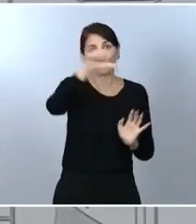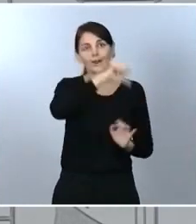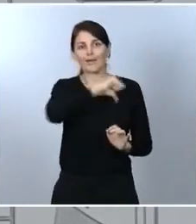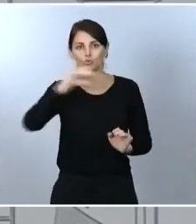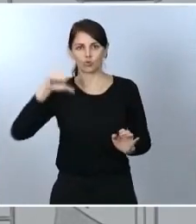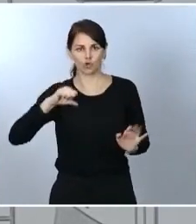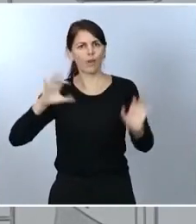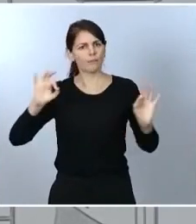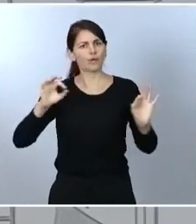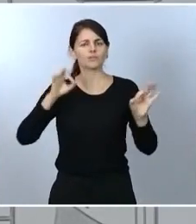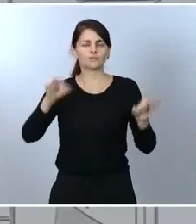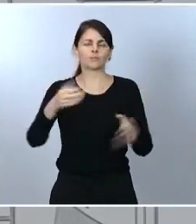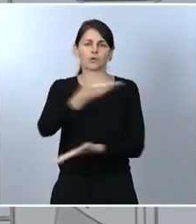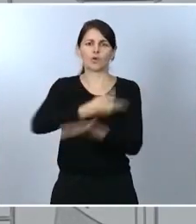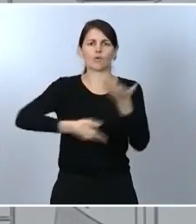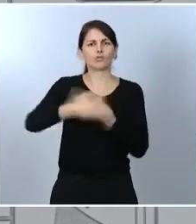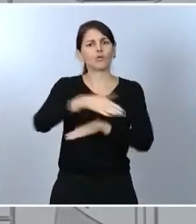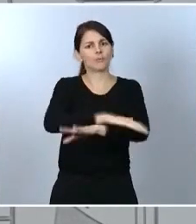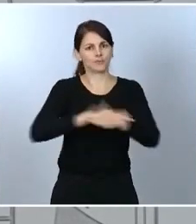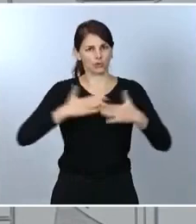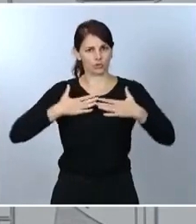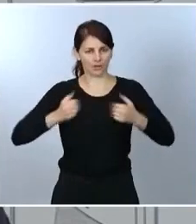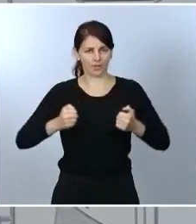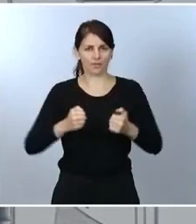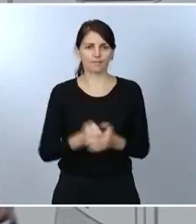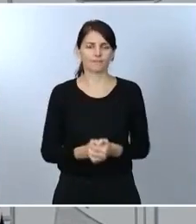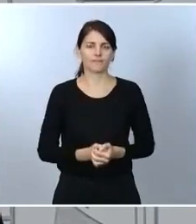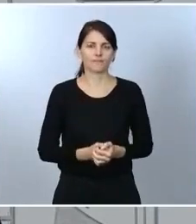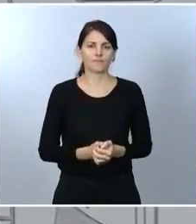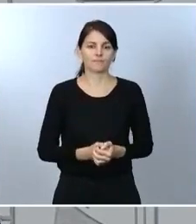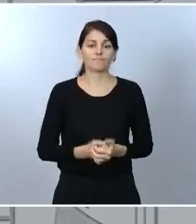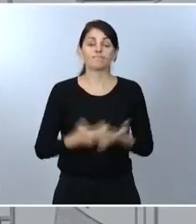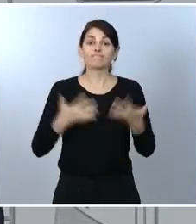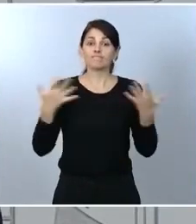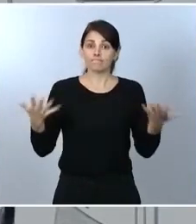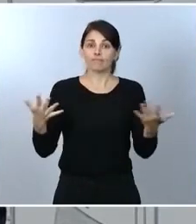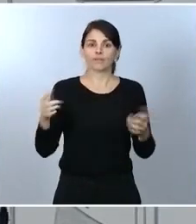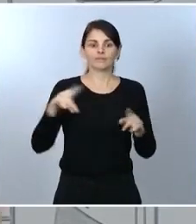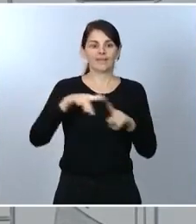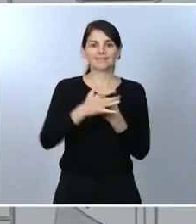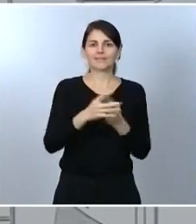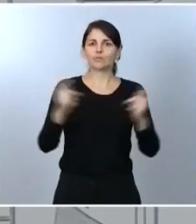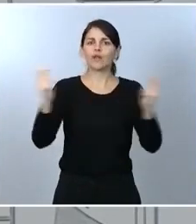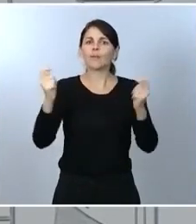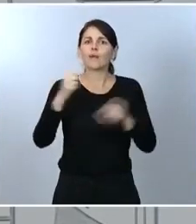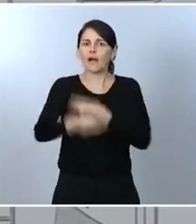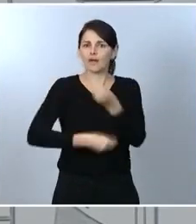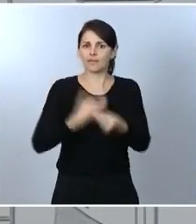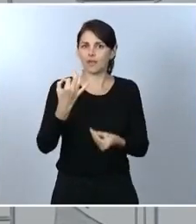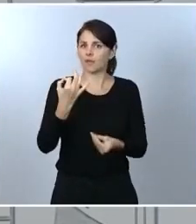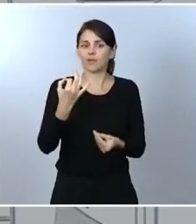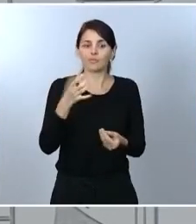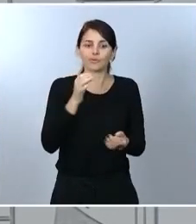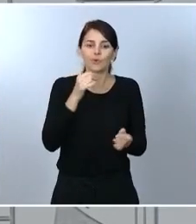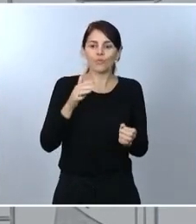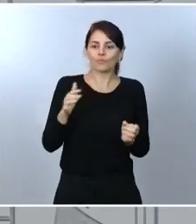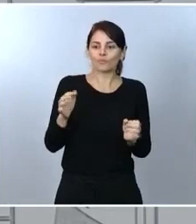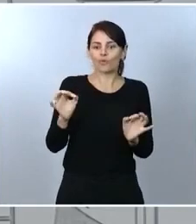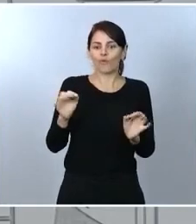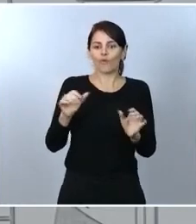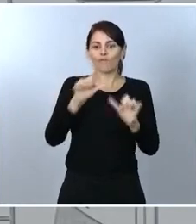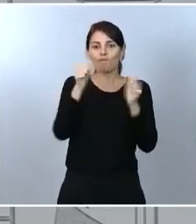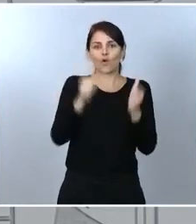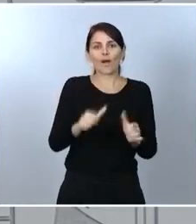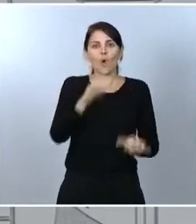Dicho esto, ¿qué es lo que hace este estado de alarma? Este estado de alarma da una cobertura jurídica constitucional para la restricción temporal